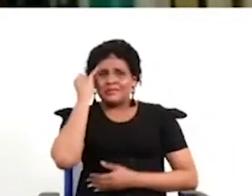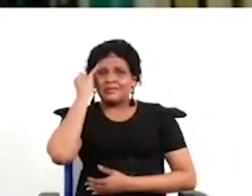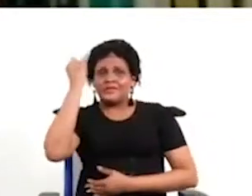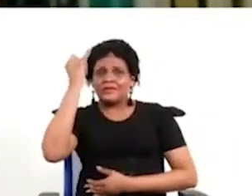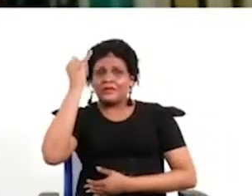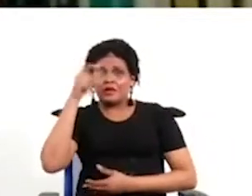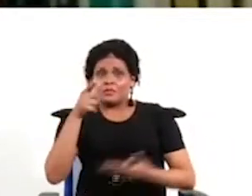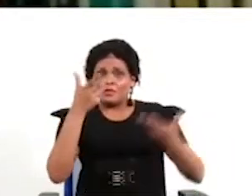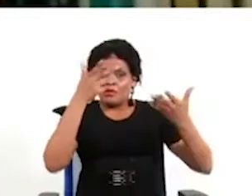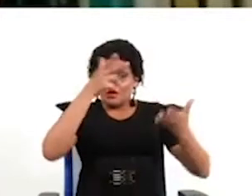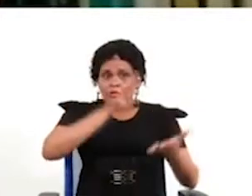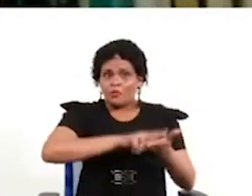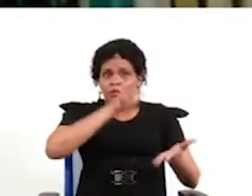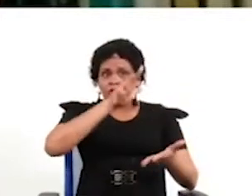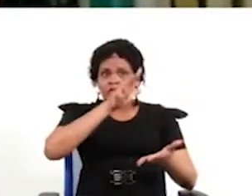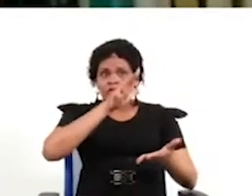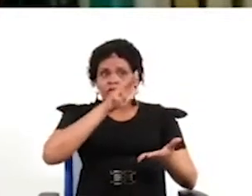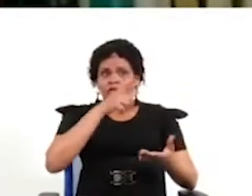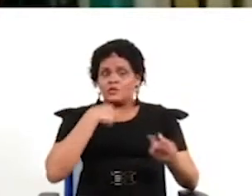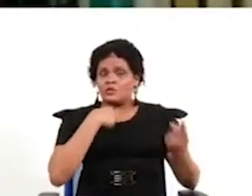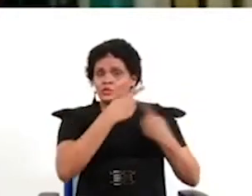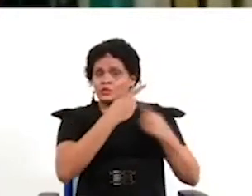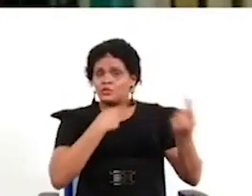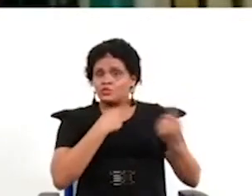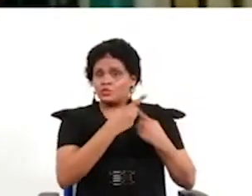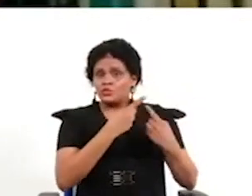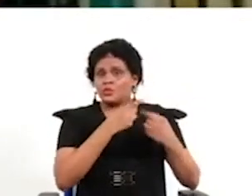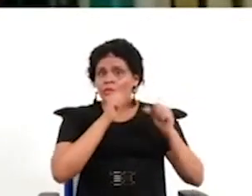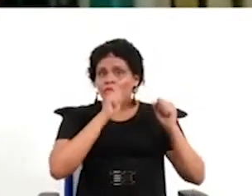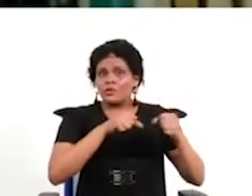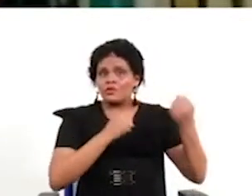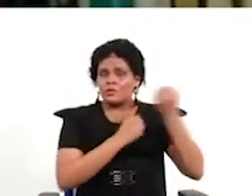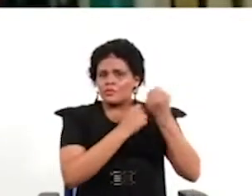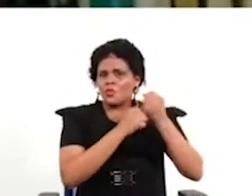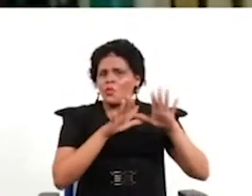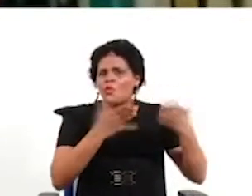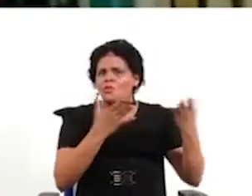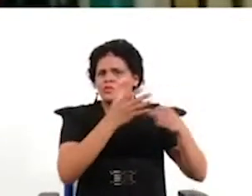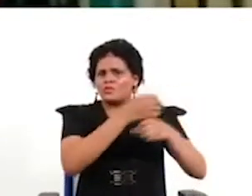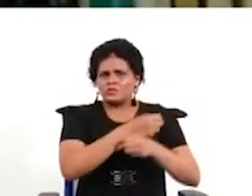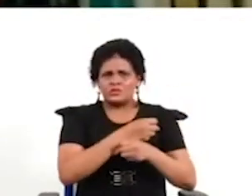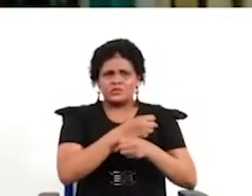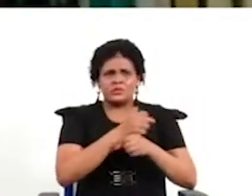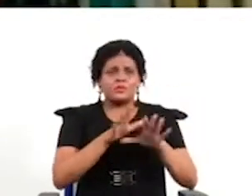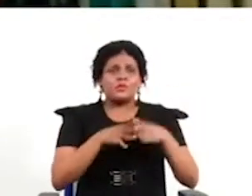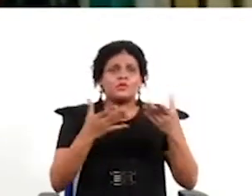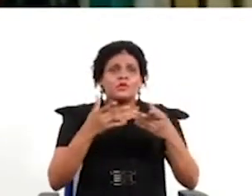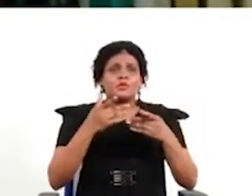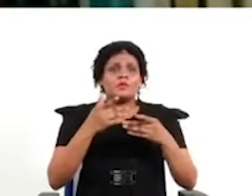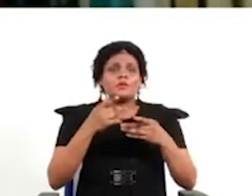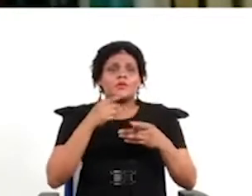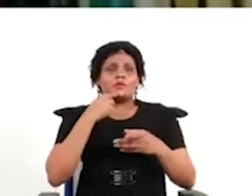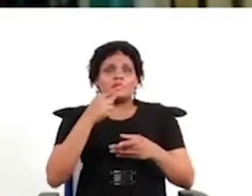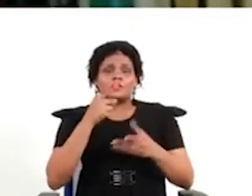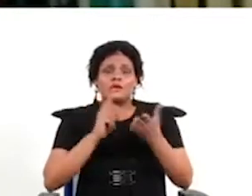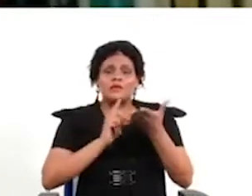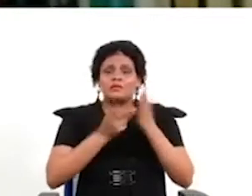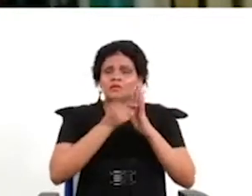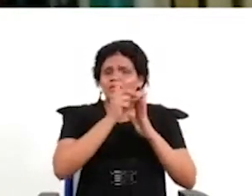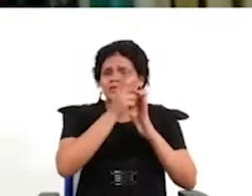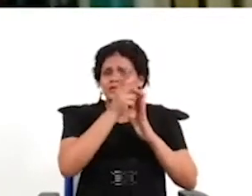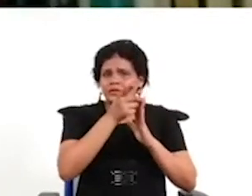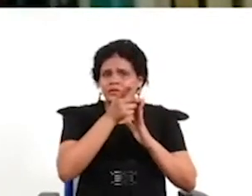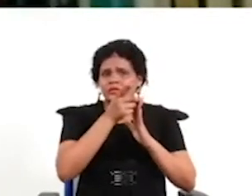del acuerdo entre los distintos actores en cómo hacerlo y entonces también hay que hacerlo desde la diversidad yo